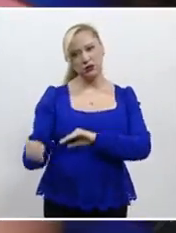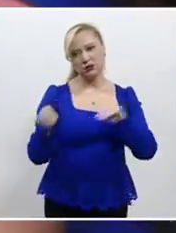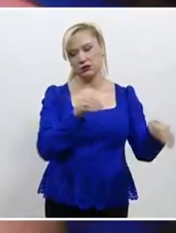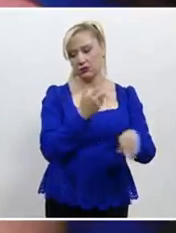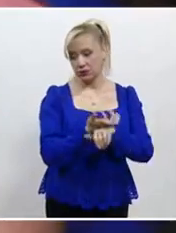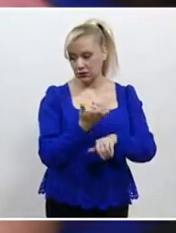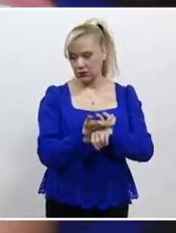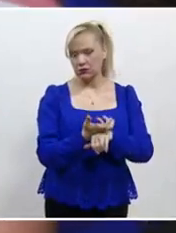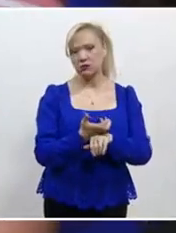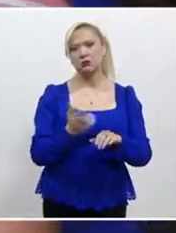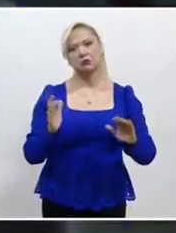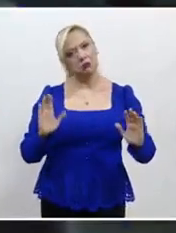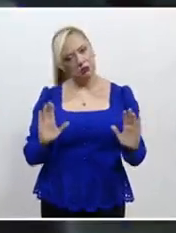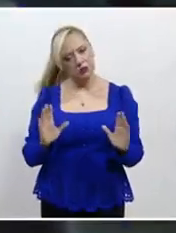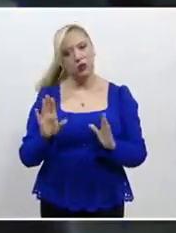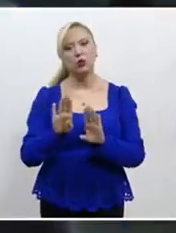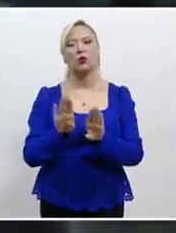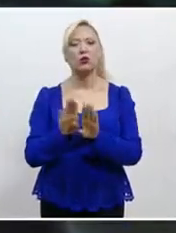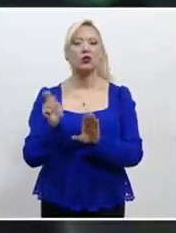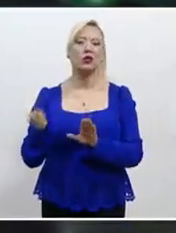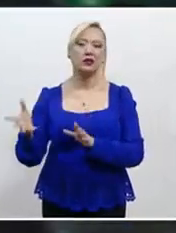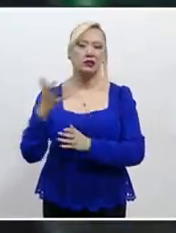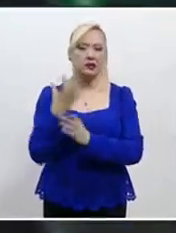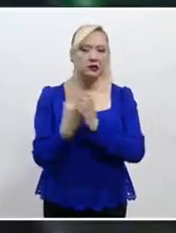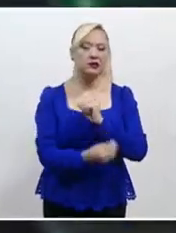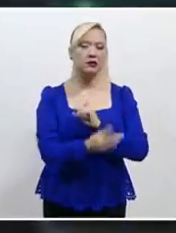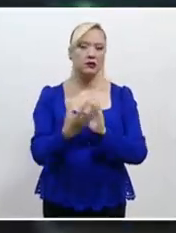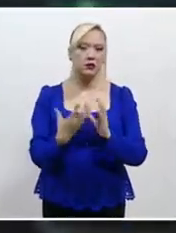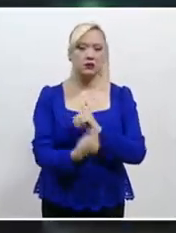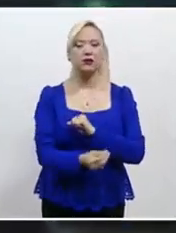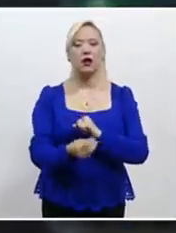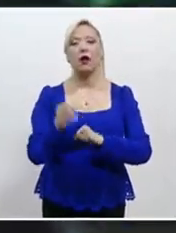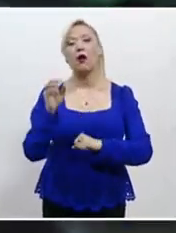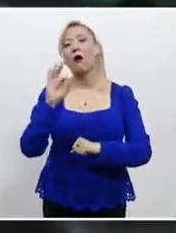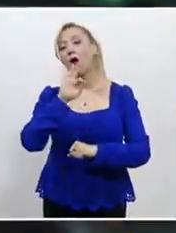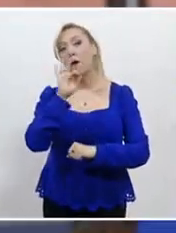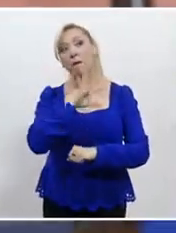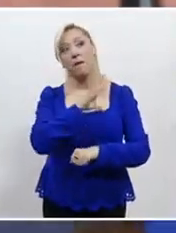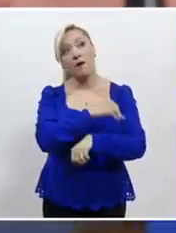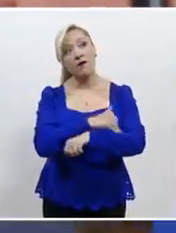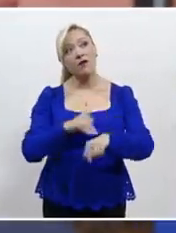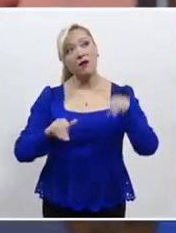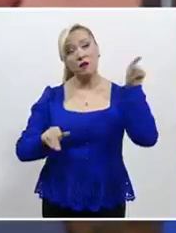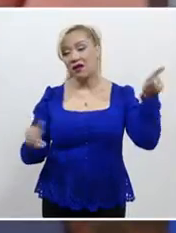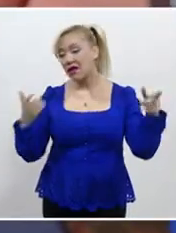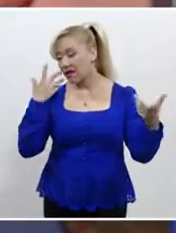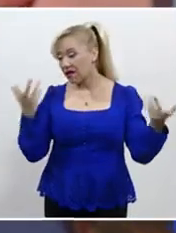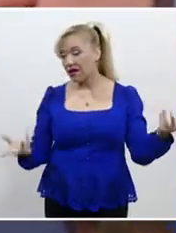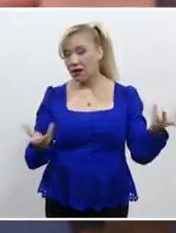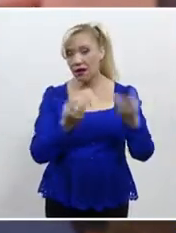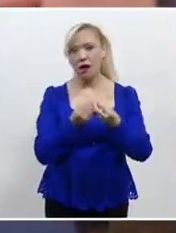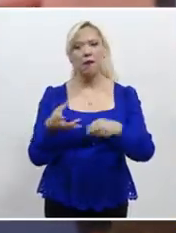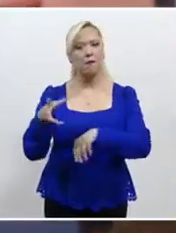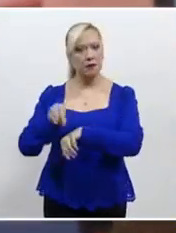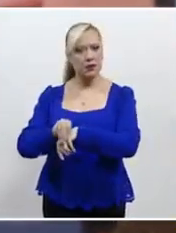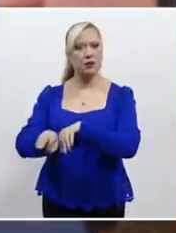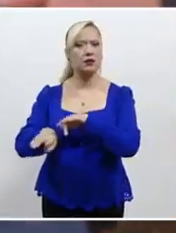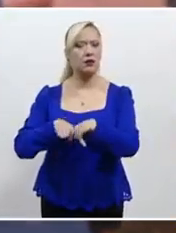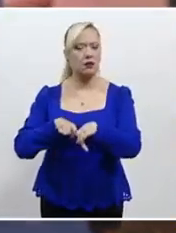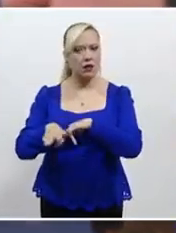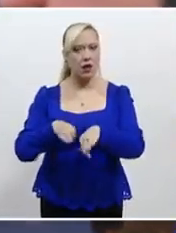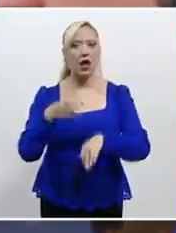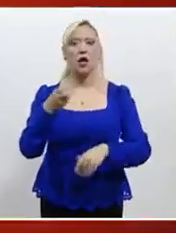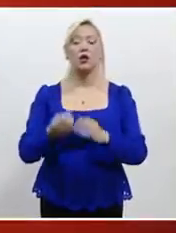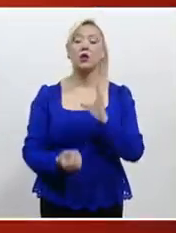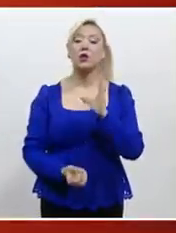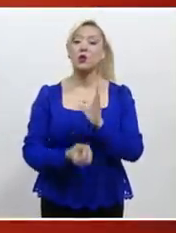así como obtener estatus de refugiados, programas de reunificación familiar y permisos para laborar. Esta medida forma parte